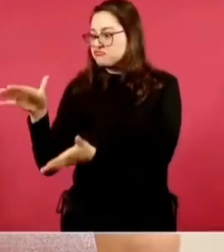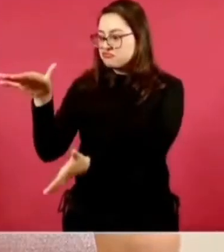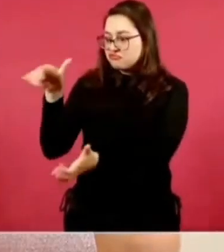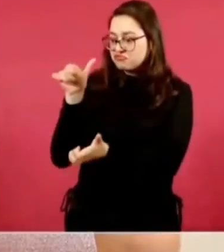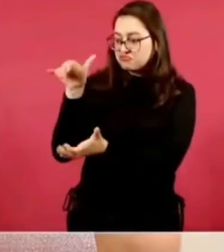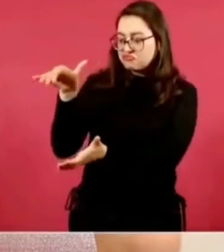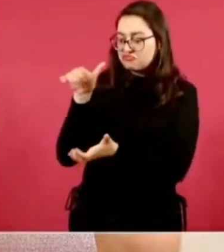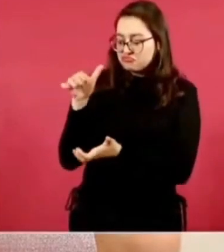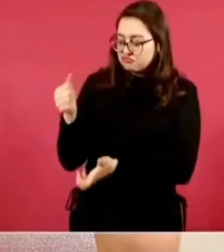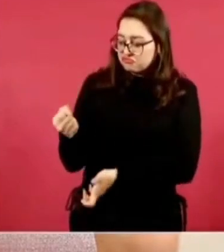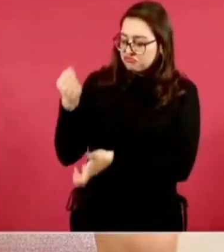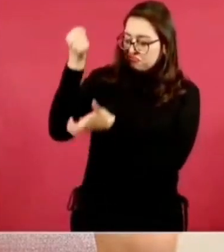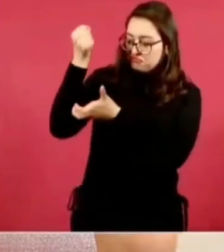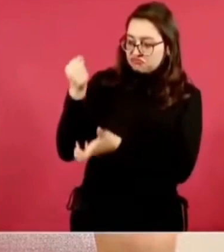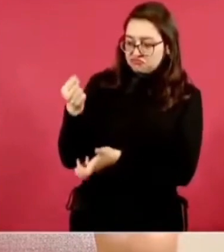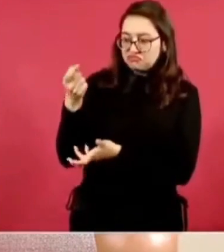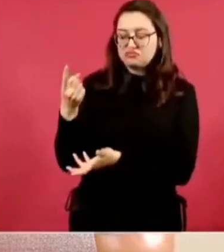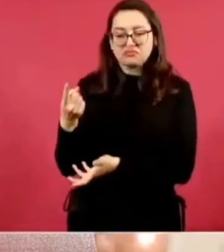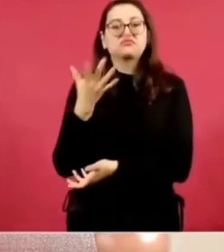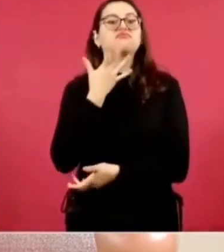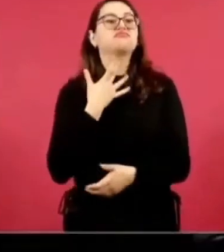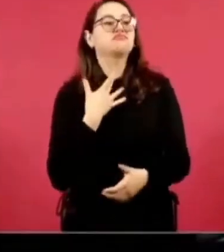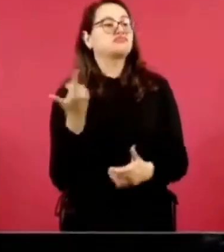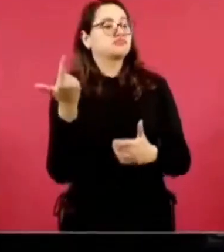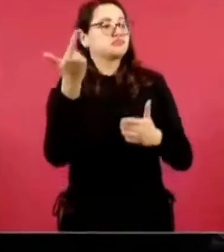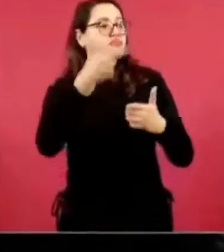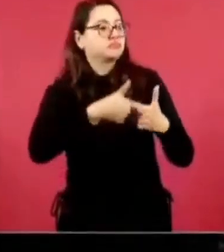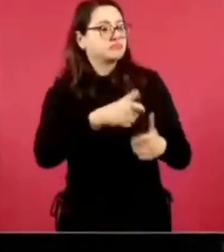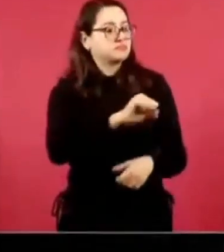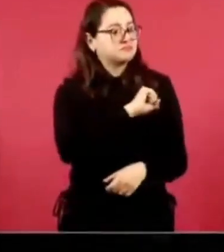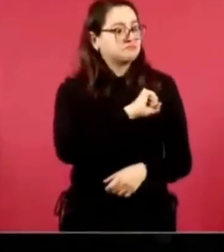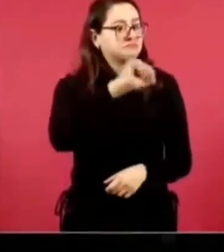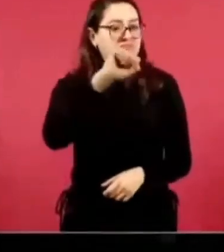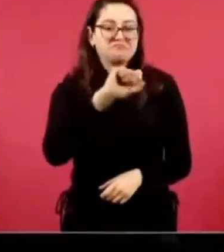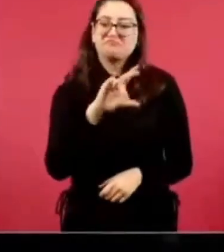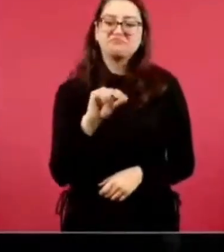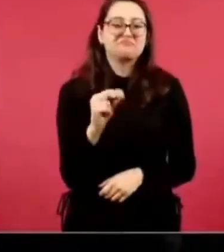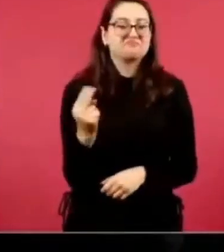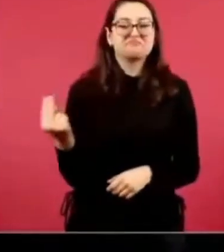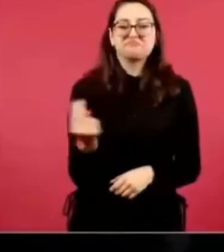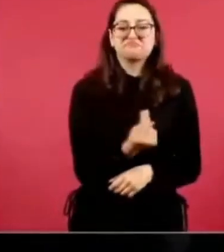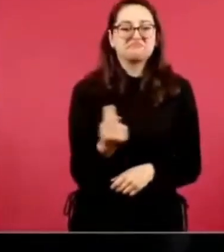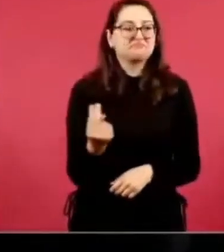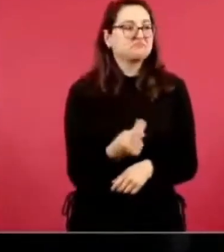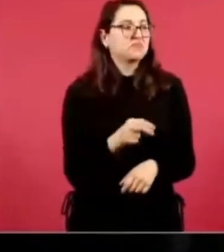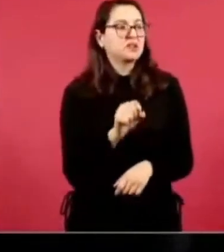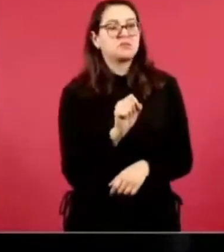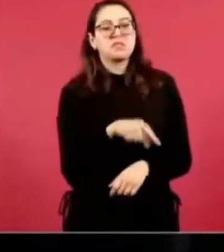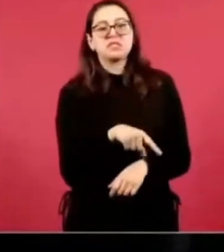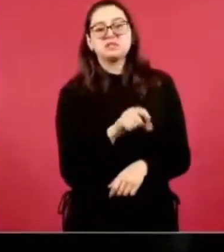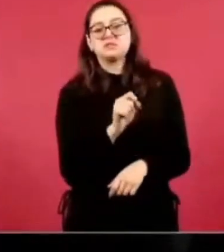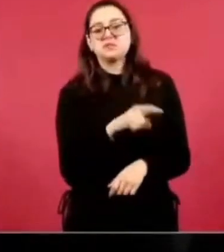accesibles, las gasolinas, el gas,